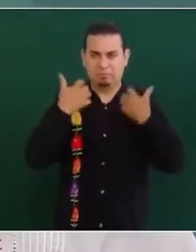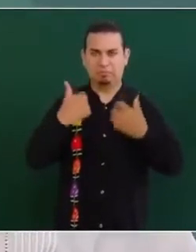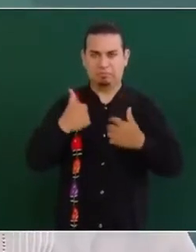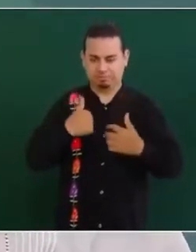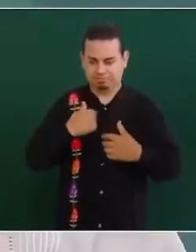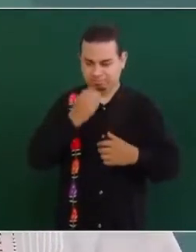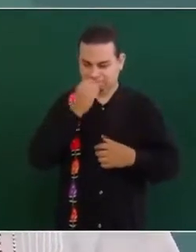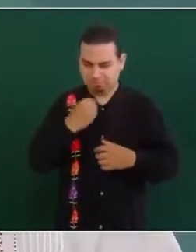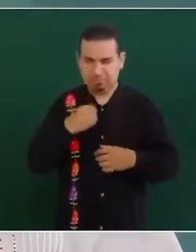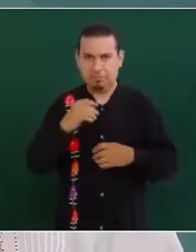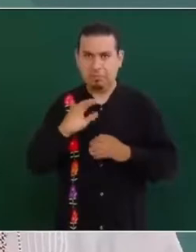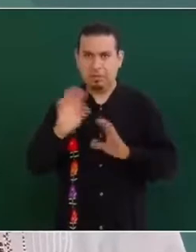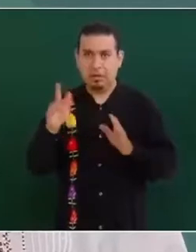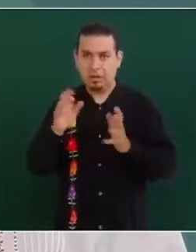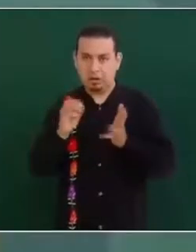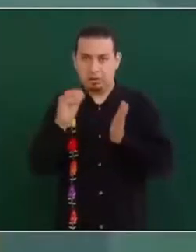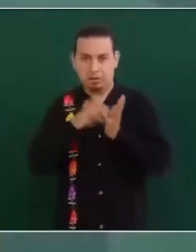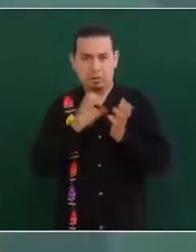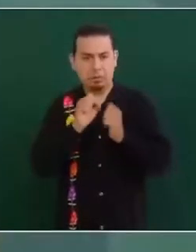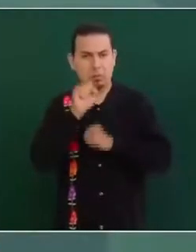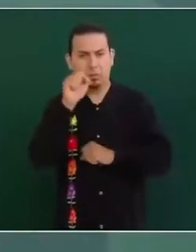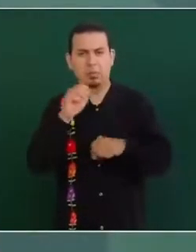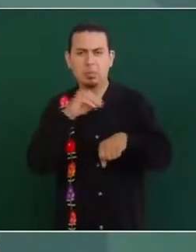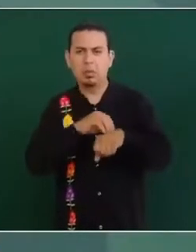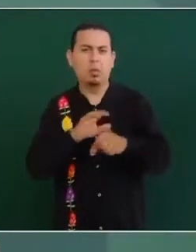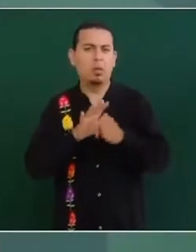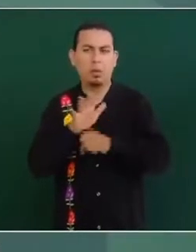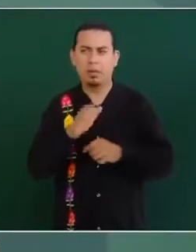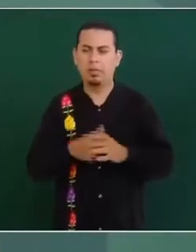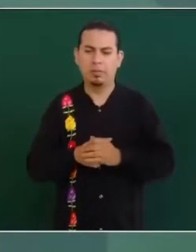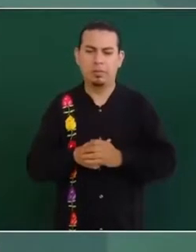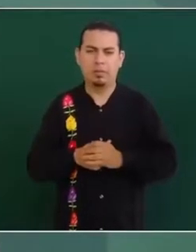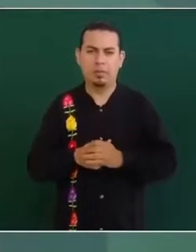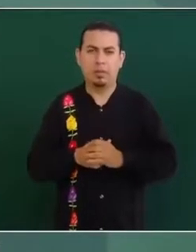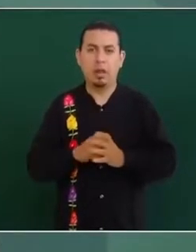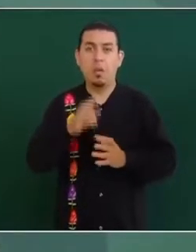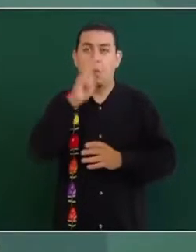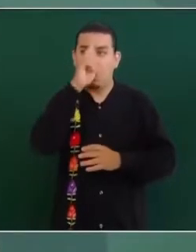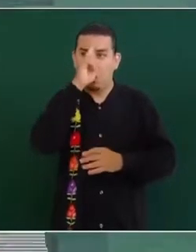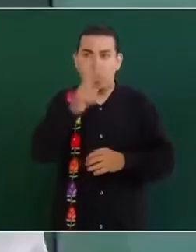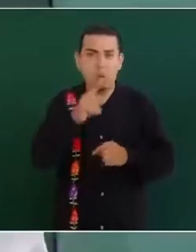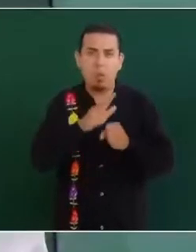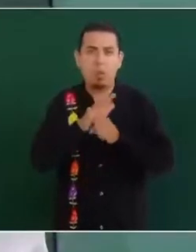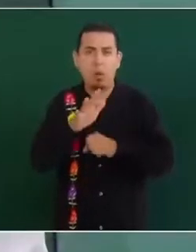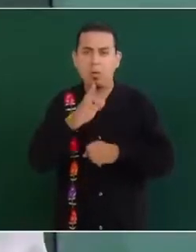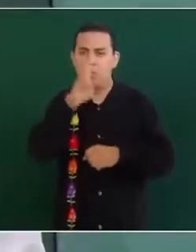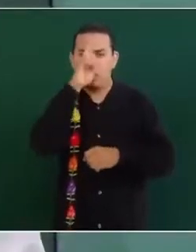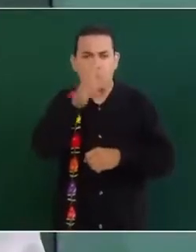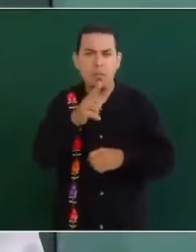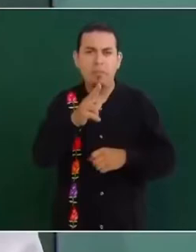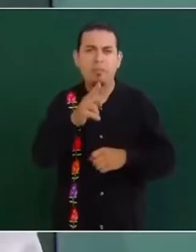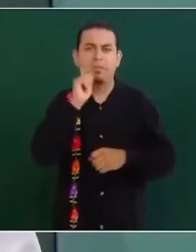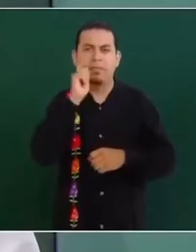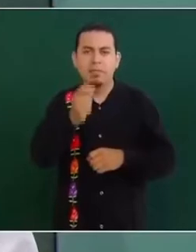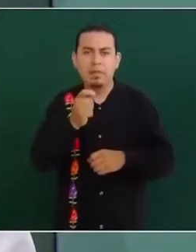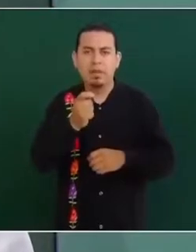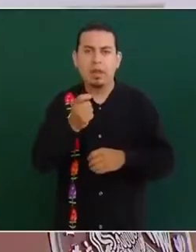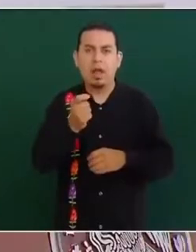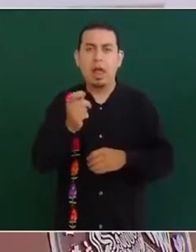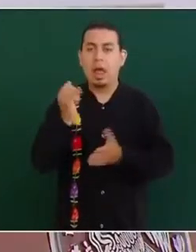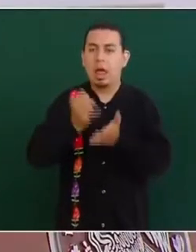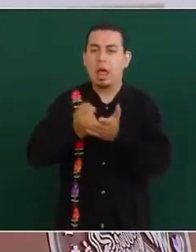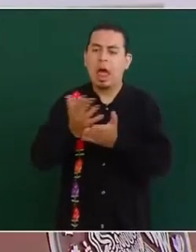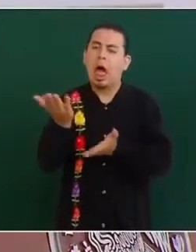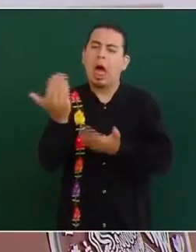¿Qué hay ya en la Constitución? Están prohibidas, prohibidas las condonaciones de